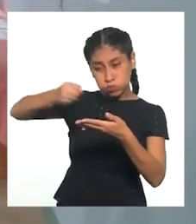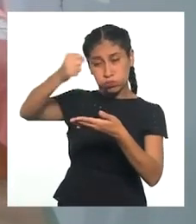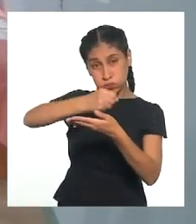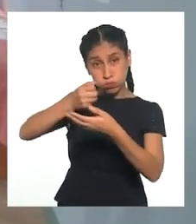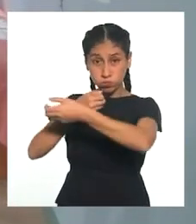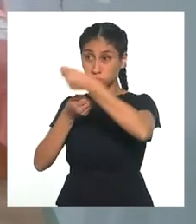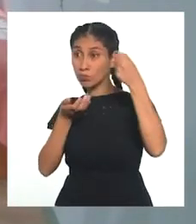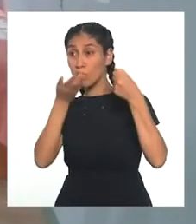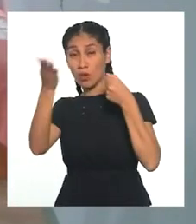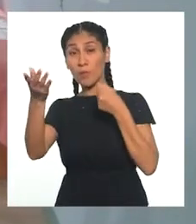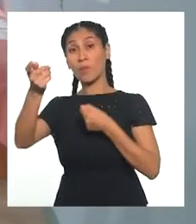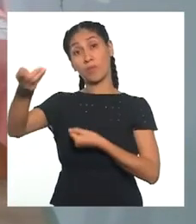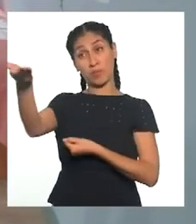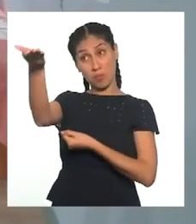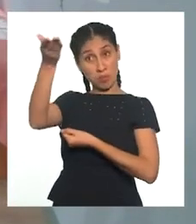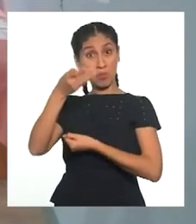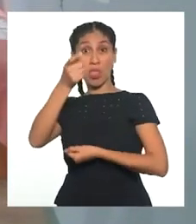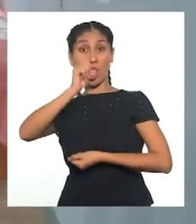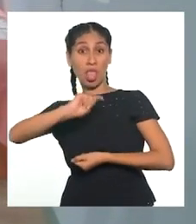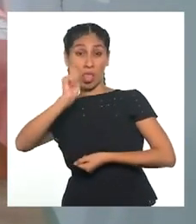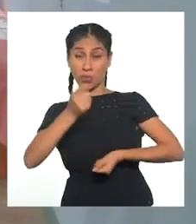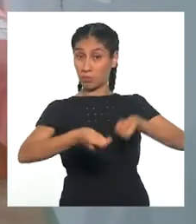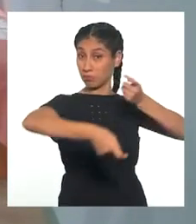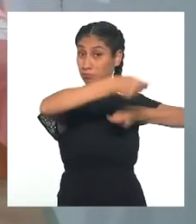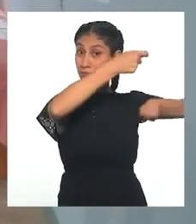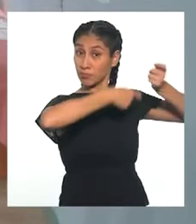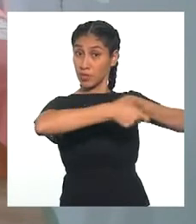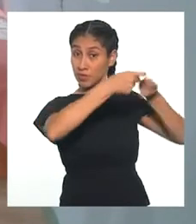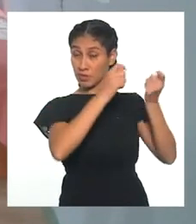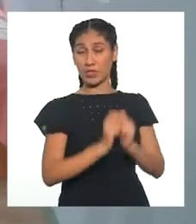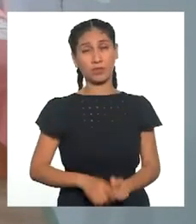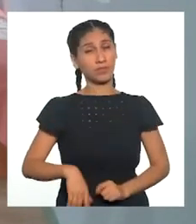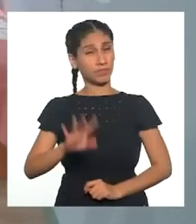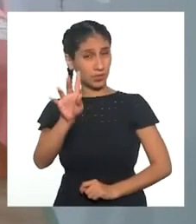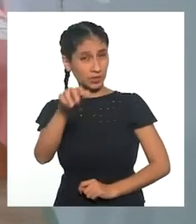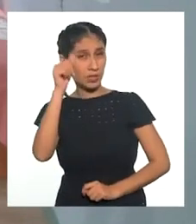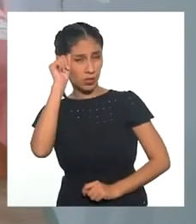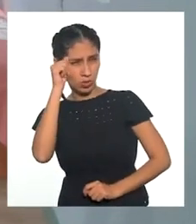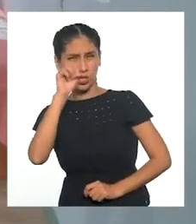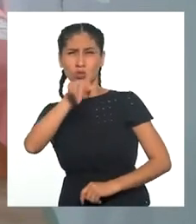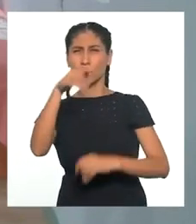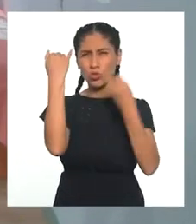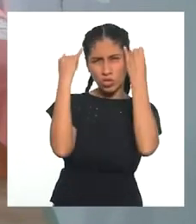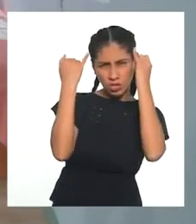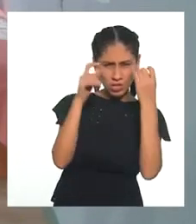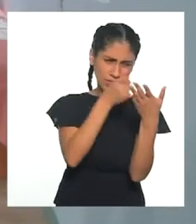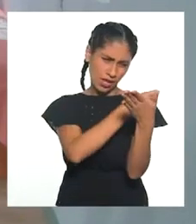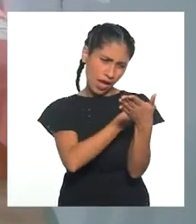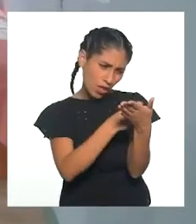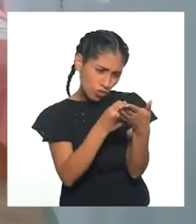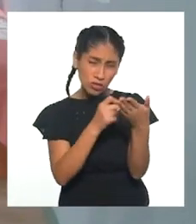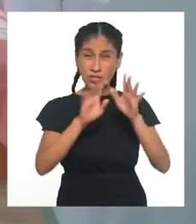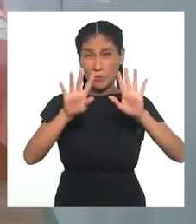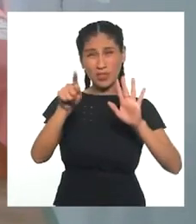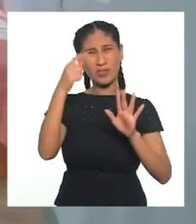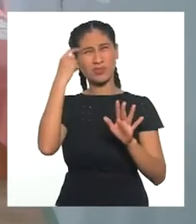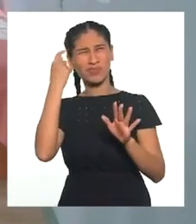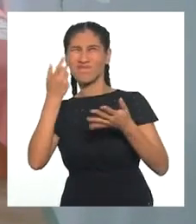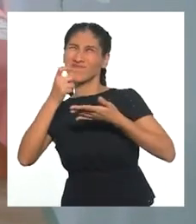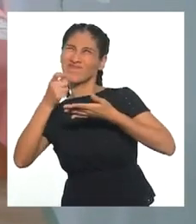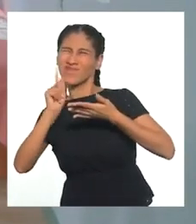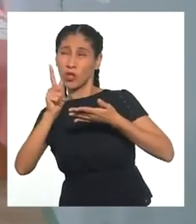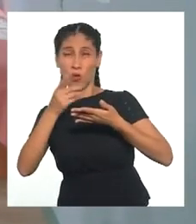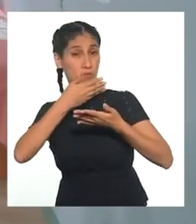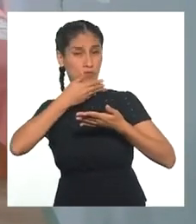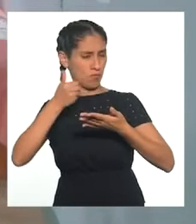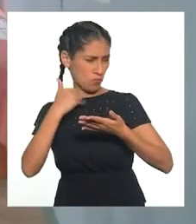Recuerda que en la etapa de ideación no debes ponerte límites. No tengas miedo de apuntar ideas que quizás no parezcan convenientes o